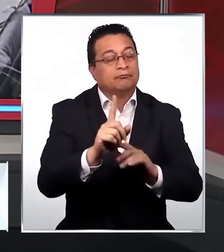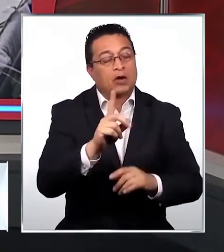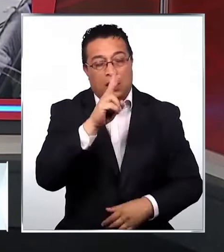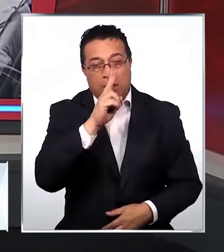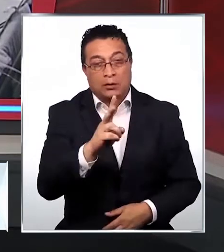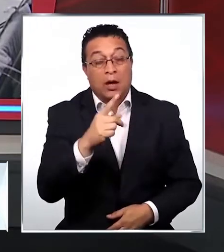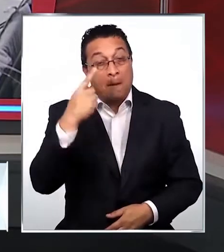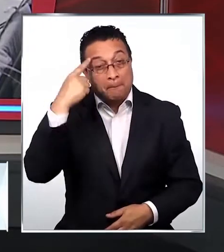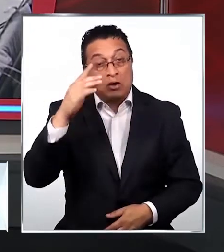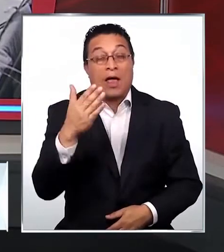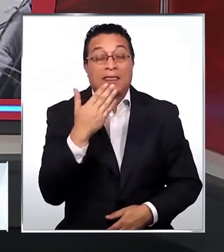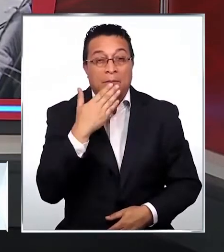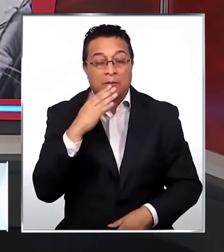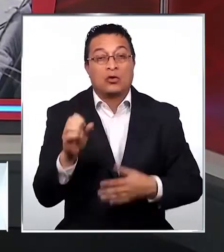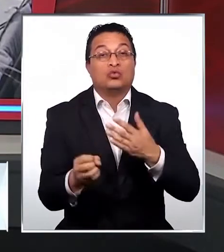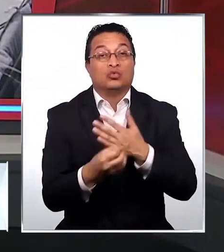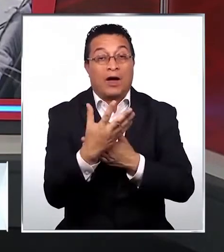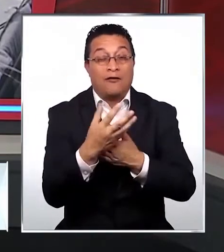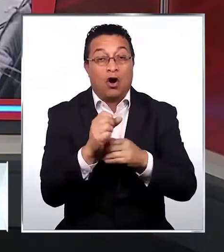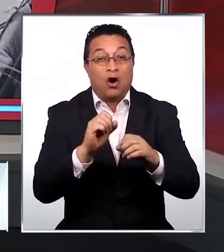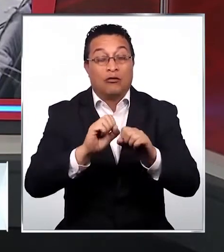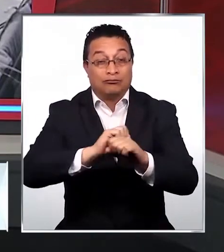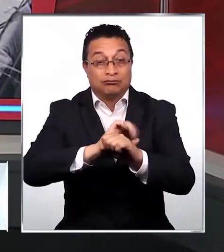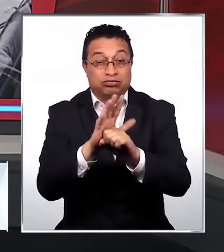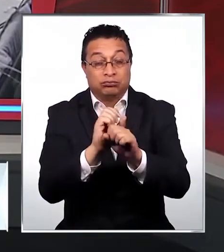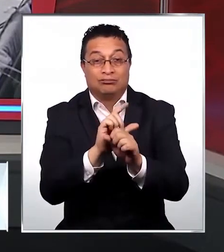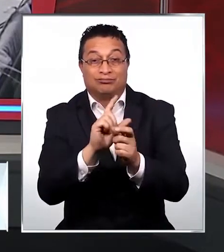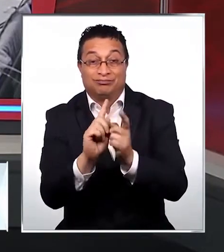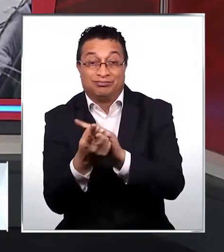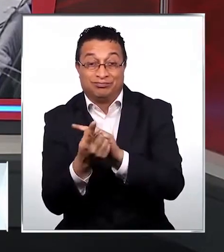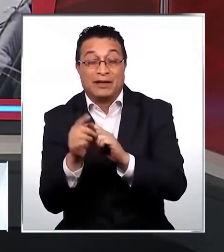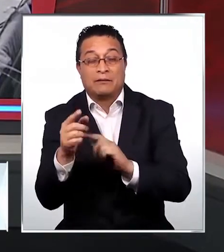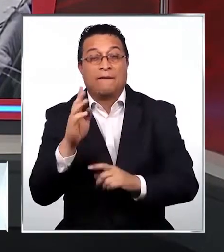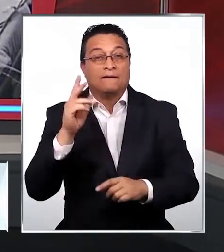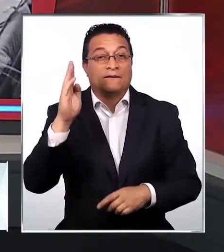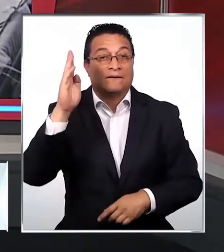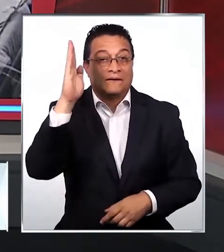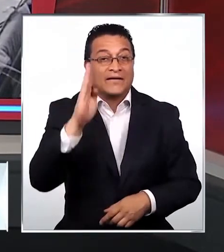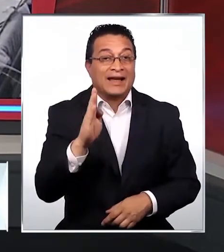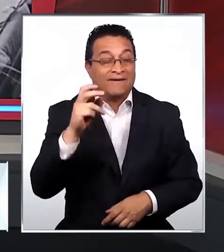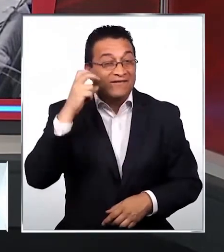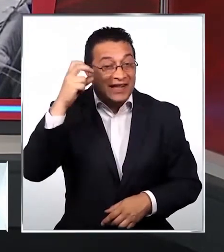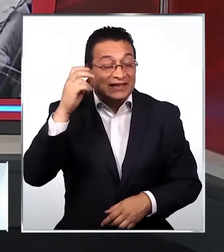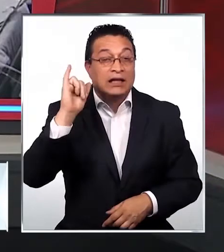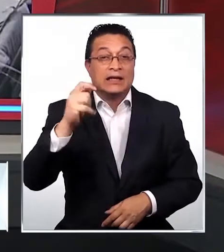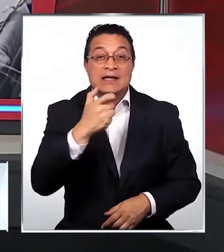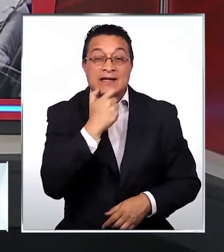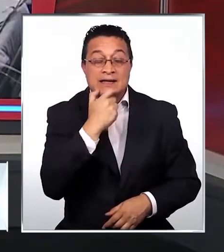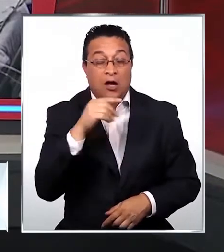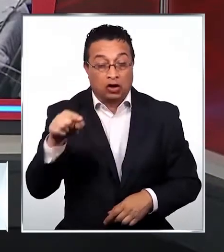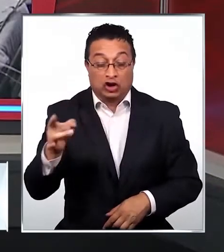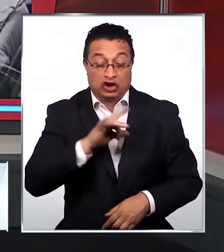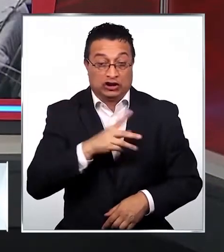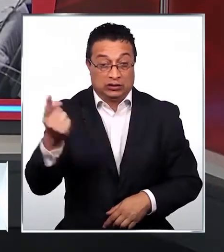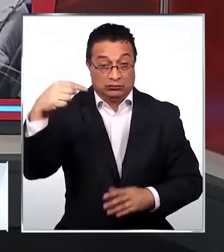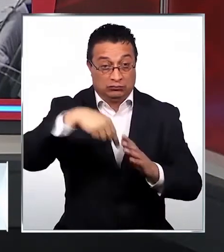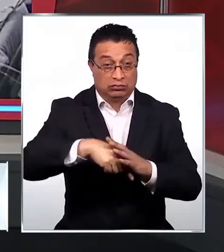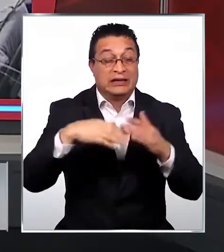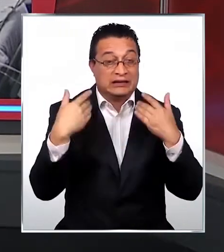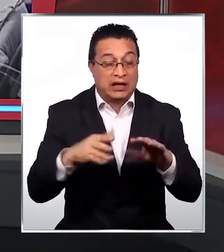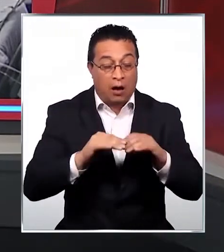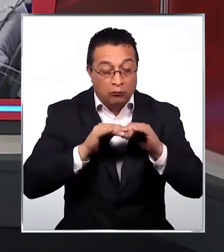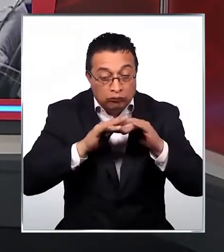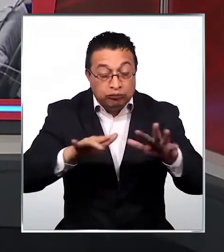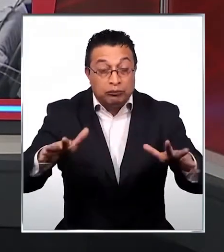ejemplo. Pero también las nuevas variantes de este virus, la cepa británica y brasileña, que ya están en Chile y son más contagiosas y más